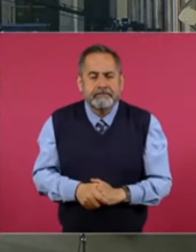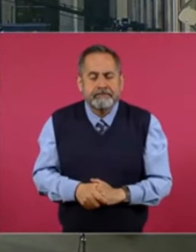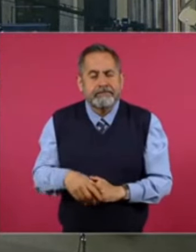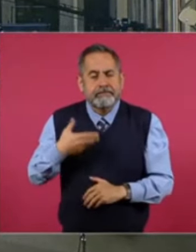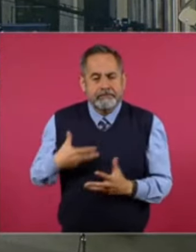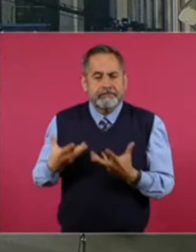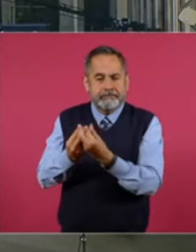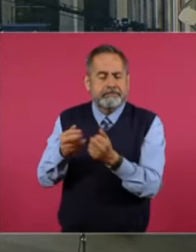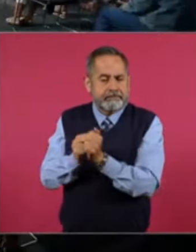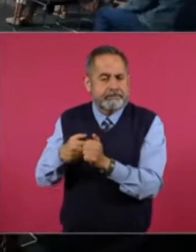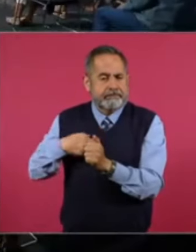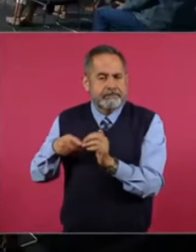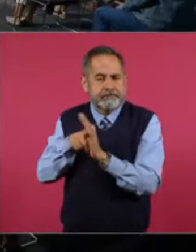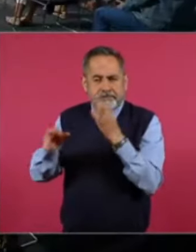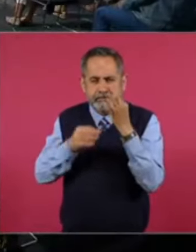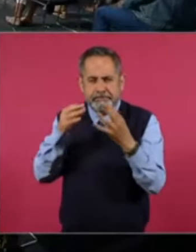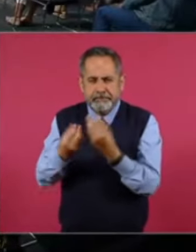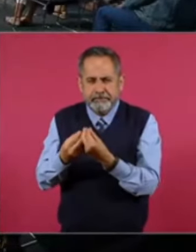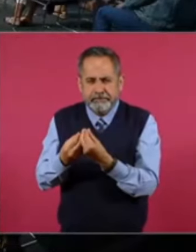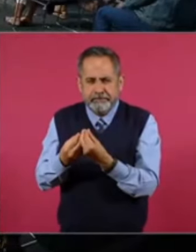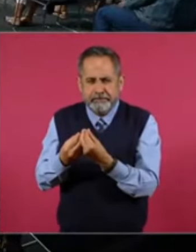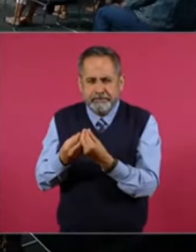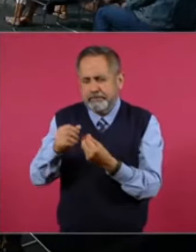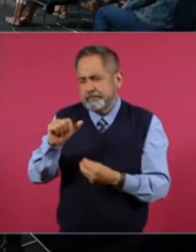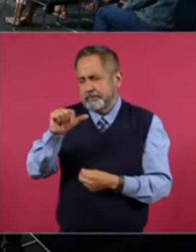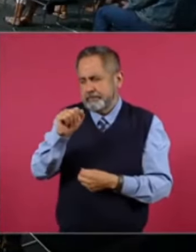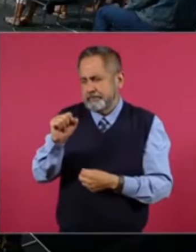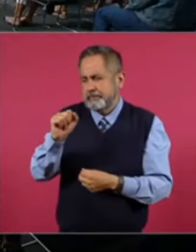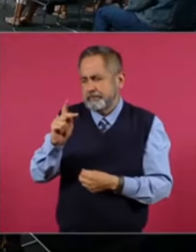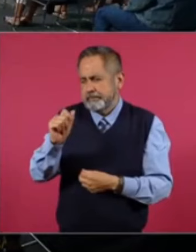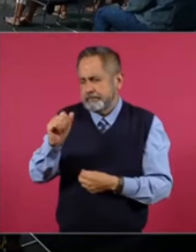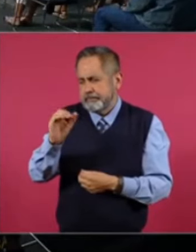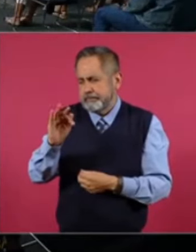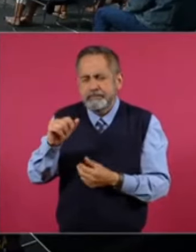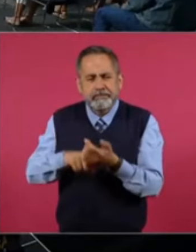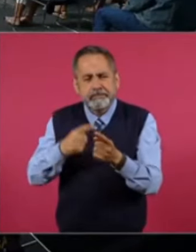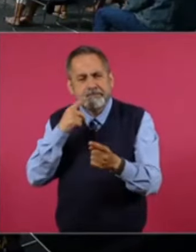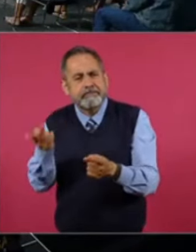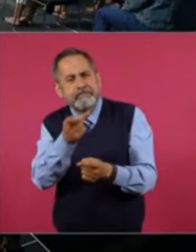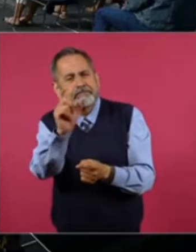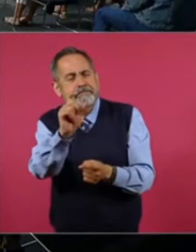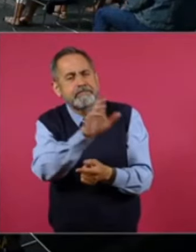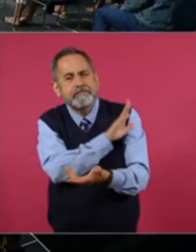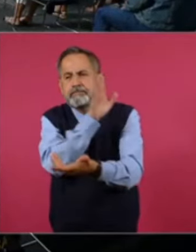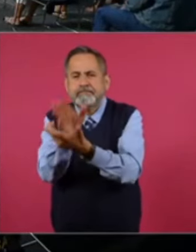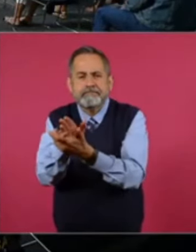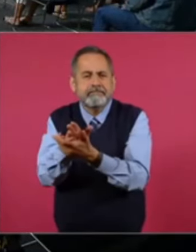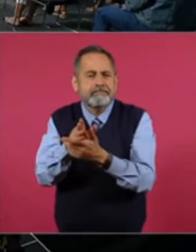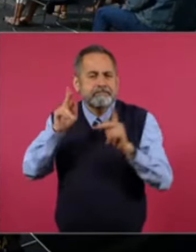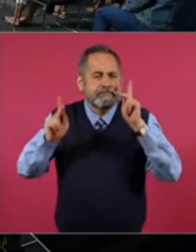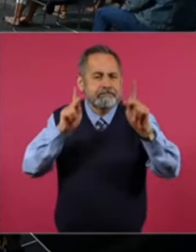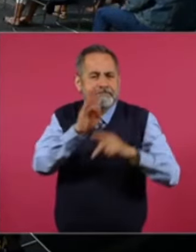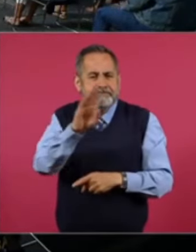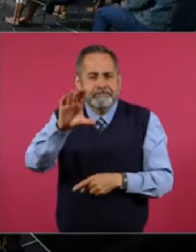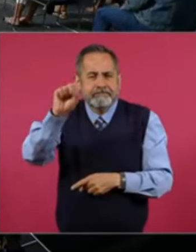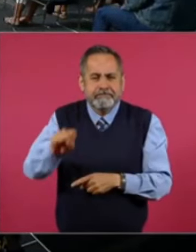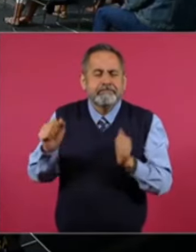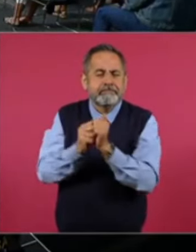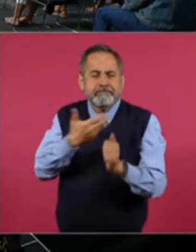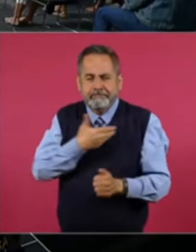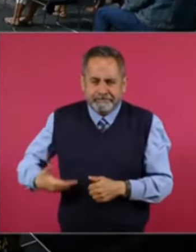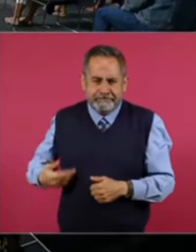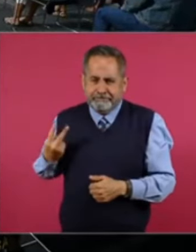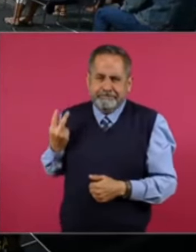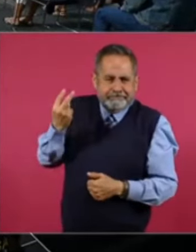Pertenezco a la media. Al medio. Agencia de medios digitales del pacífico. Y preguntamos. Cuando nos visitará. En Baja California Sur. Con la Presidenta electa. Y a por último.